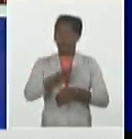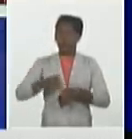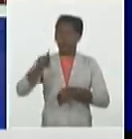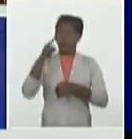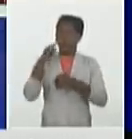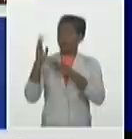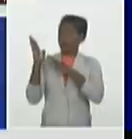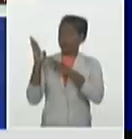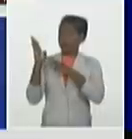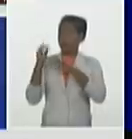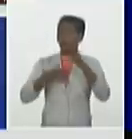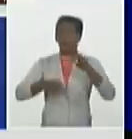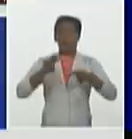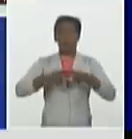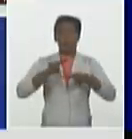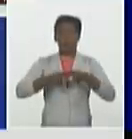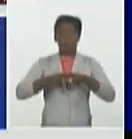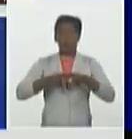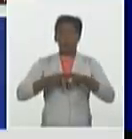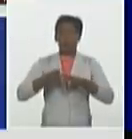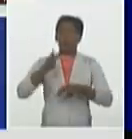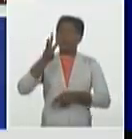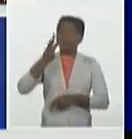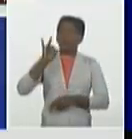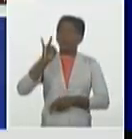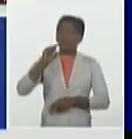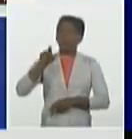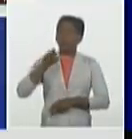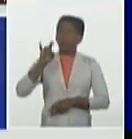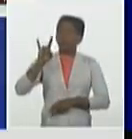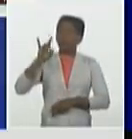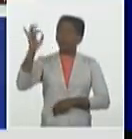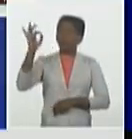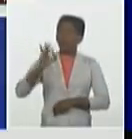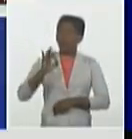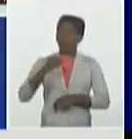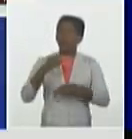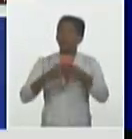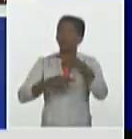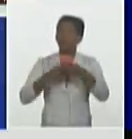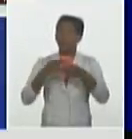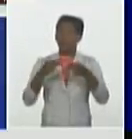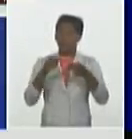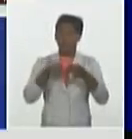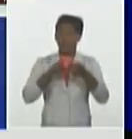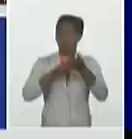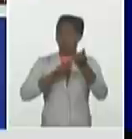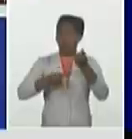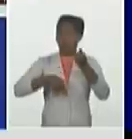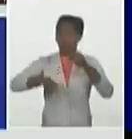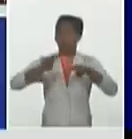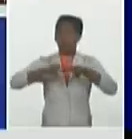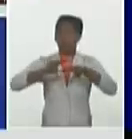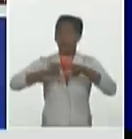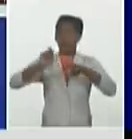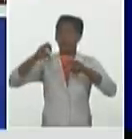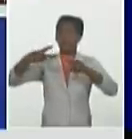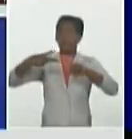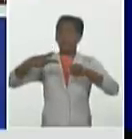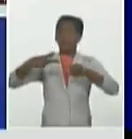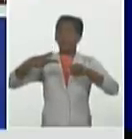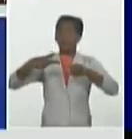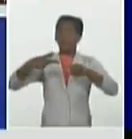,9% de todas las muestras analizadas. Le sigue la provincia de